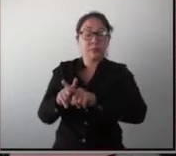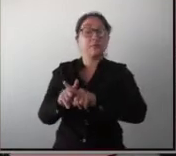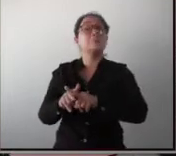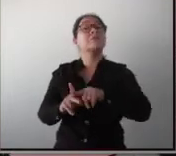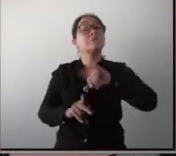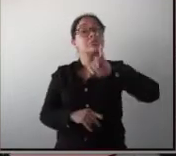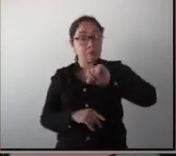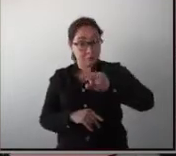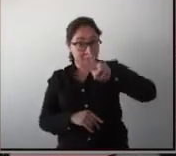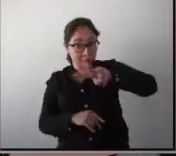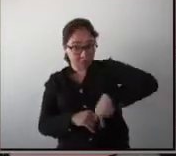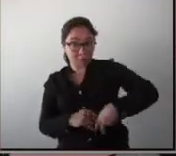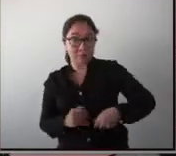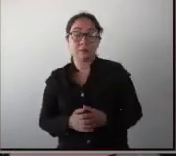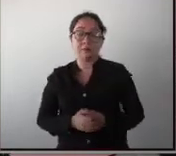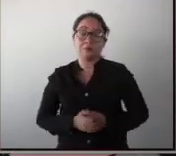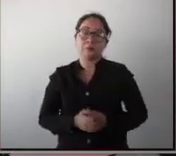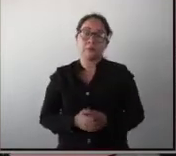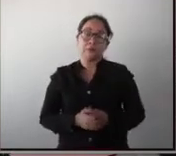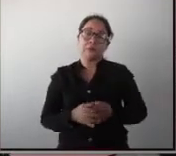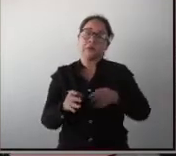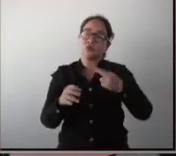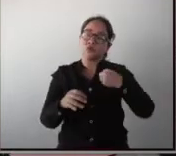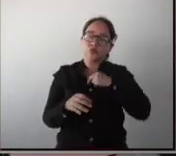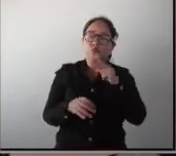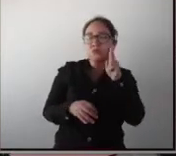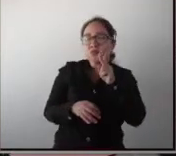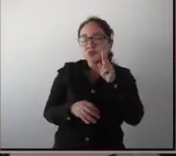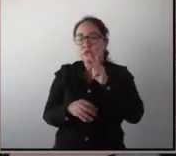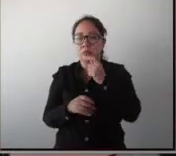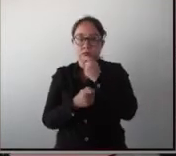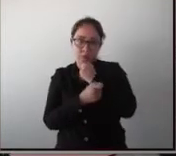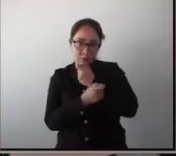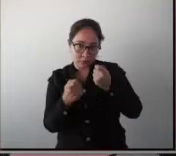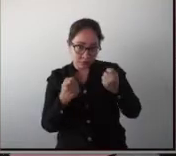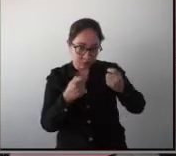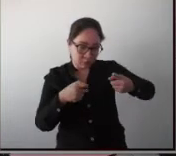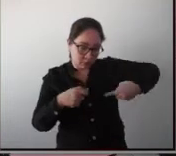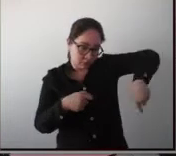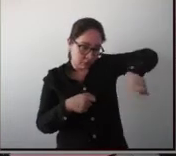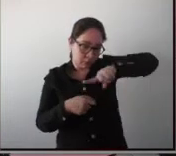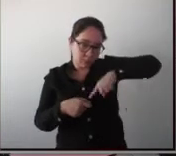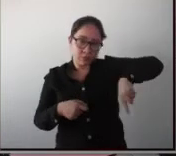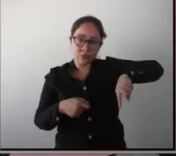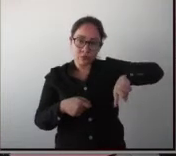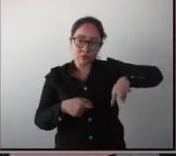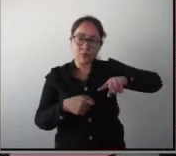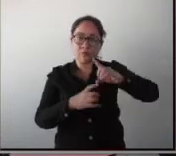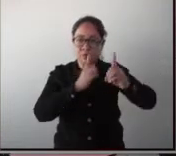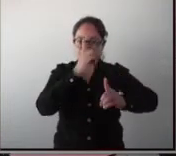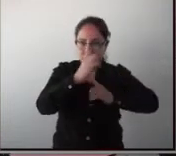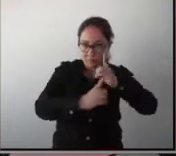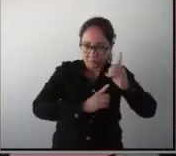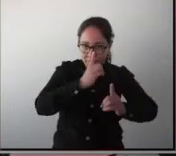resultado. Empezamos a trabajar con los niños con deportes virtuales,